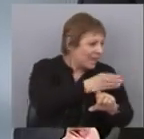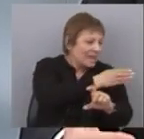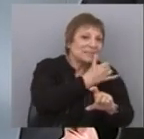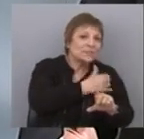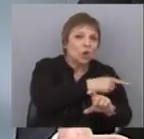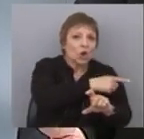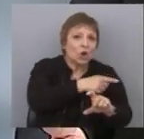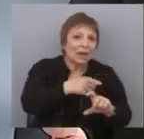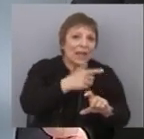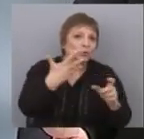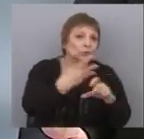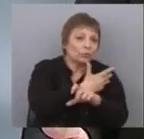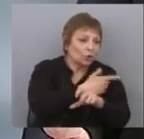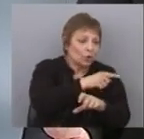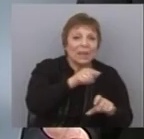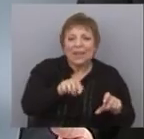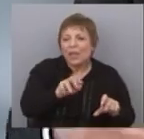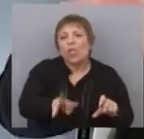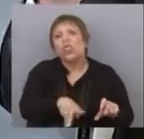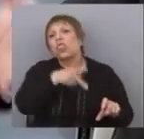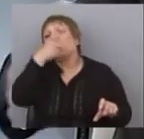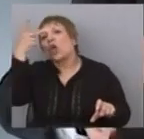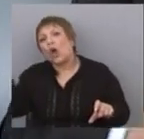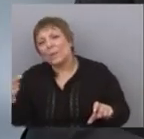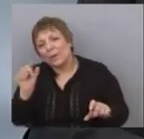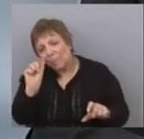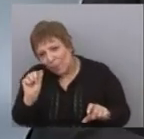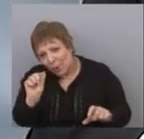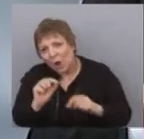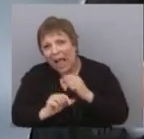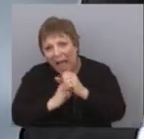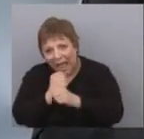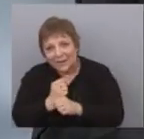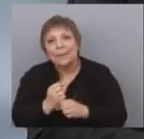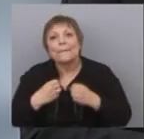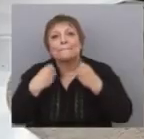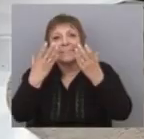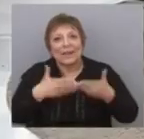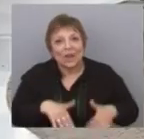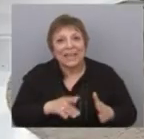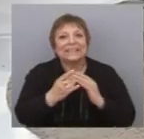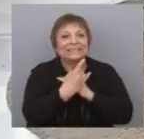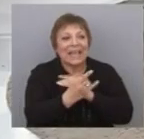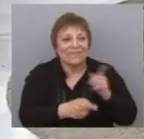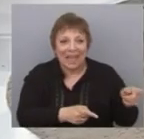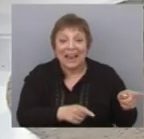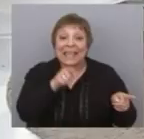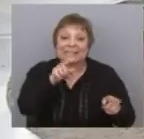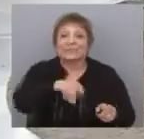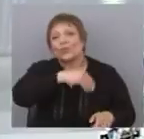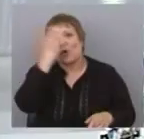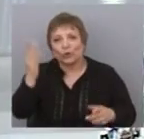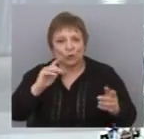la generación de esos niños y de esos adolescentes, dentro de algunos pocos años ya vamos a tener la generación de los niños Aibal, y ese va a ser otro país.